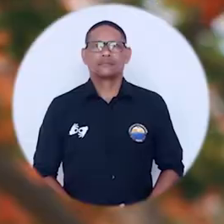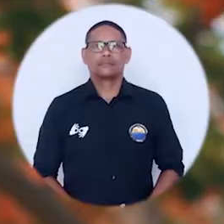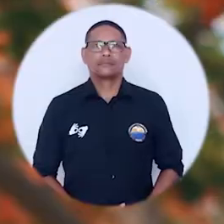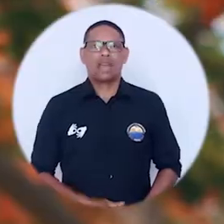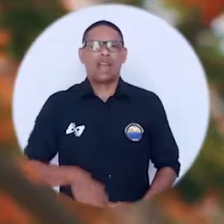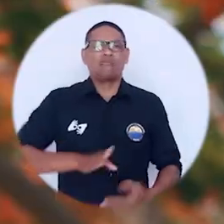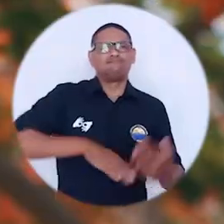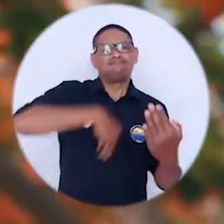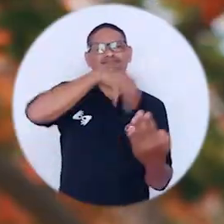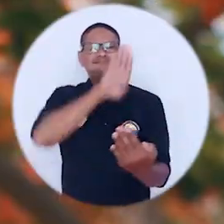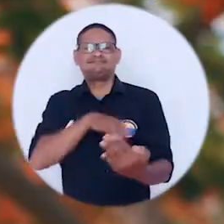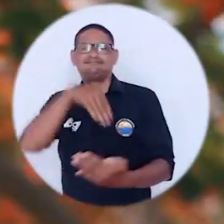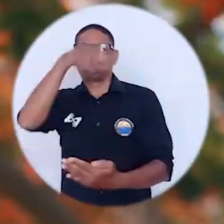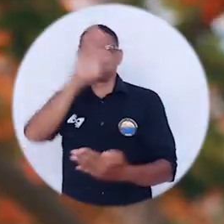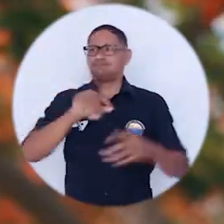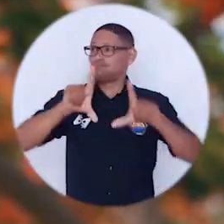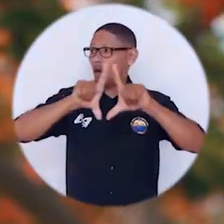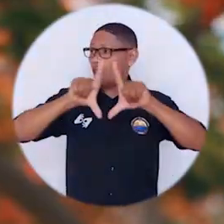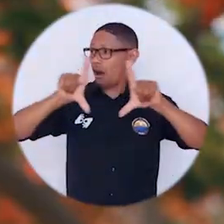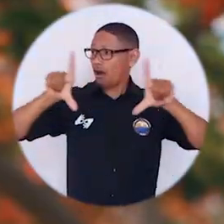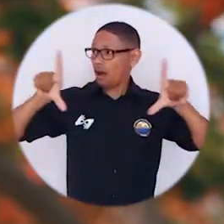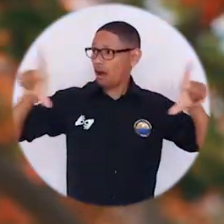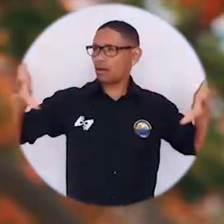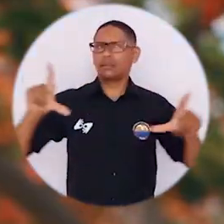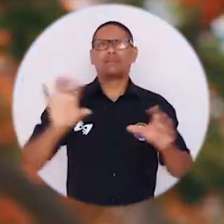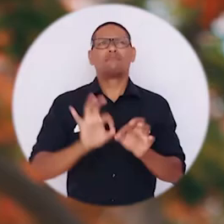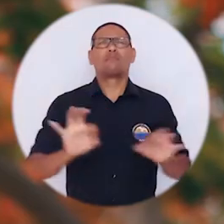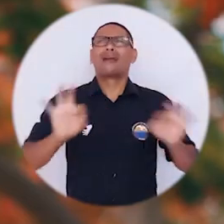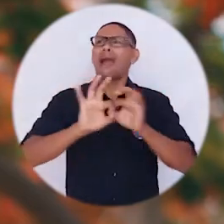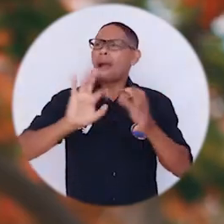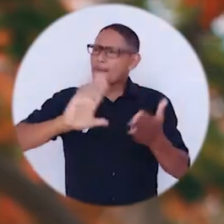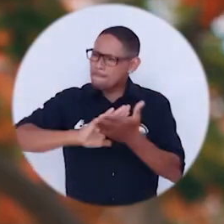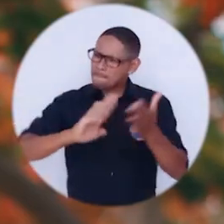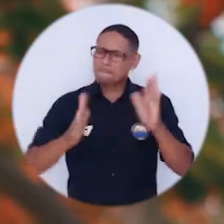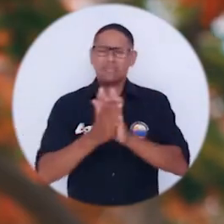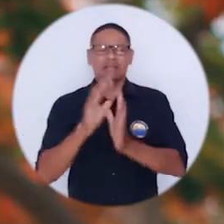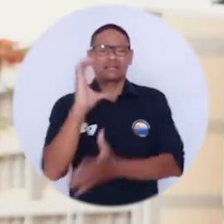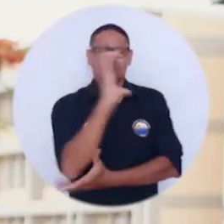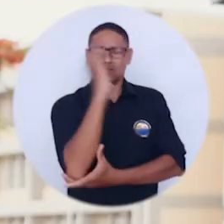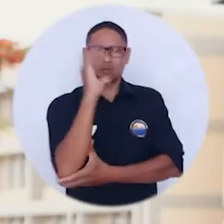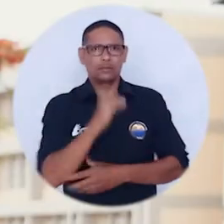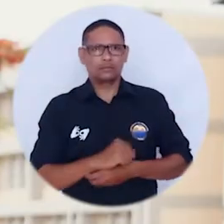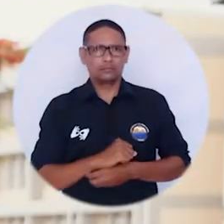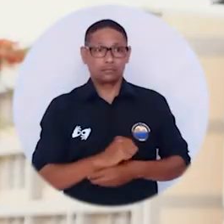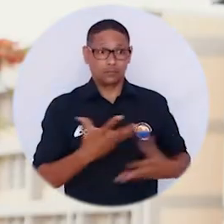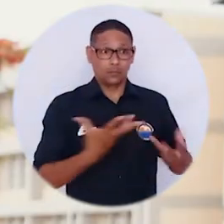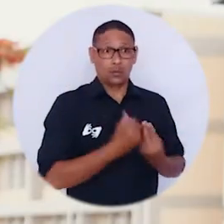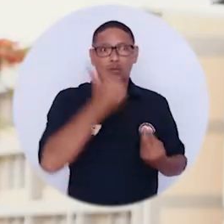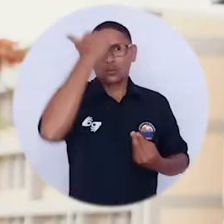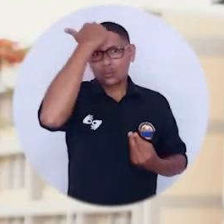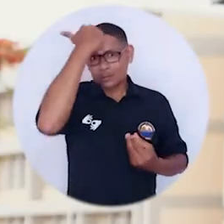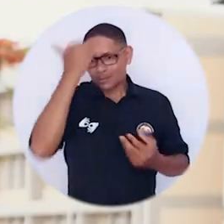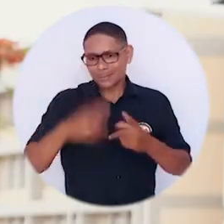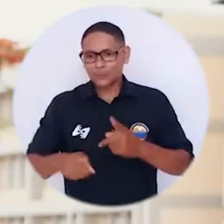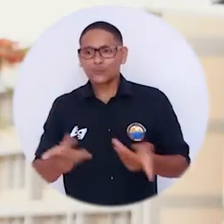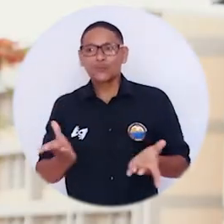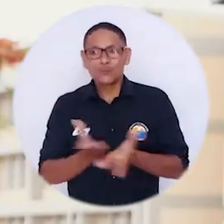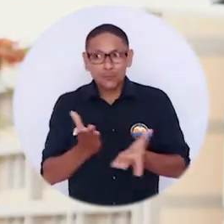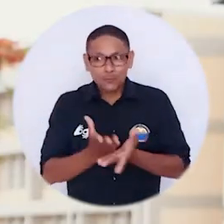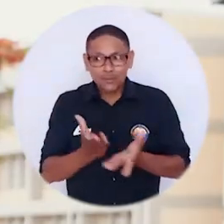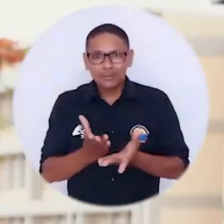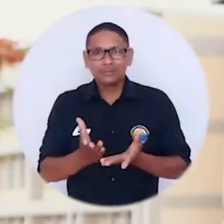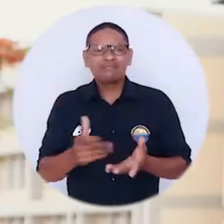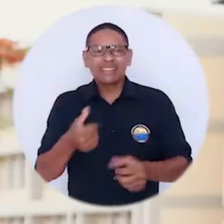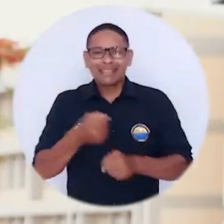Con murales artísticos, estudiantes de Uni Magdalena claman por la paz de Colombia. La iniciativa fue de un grupo de docentes y